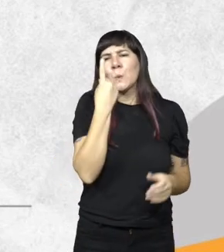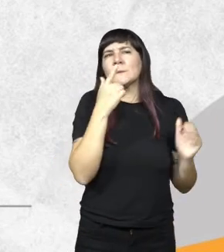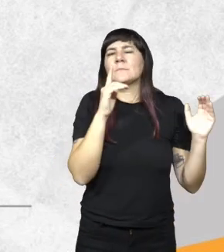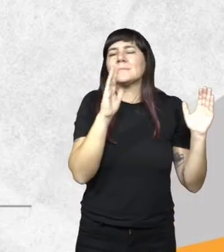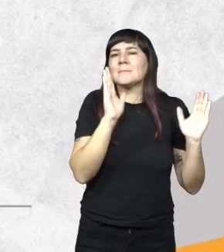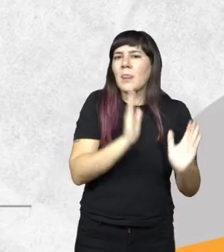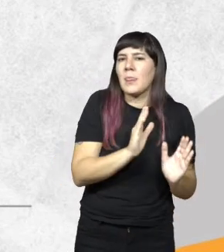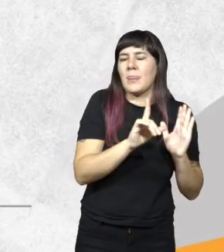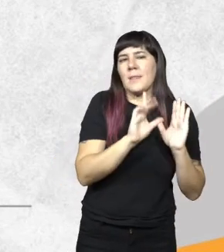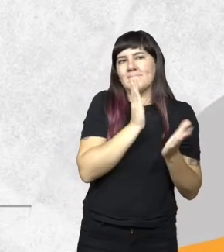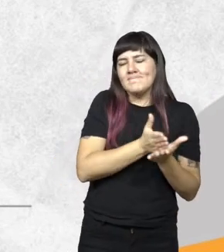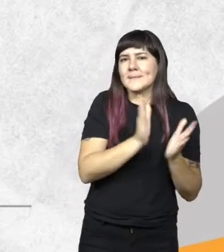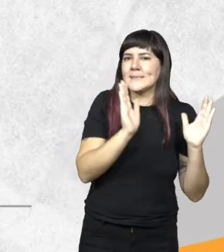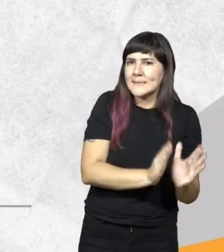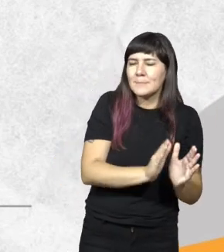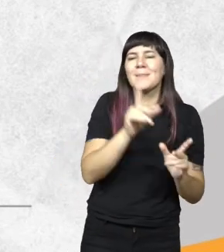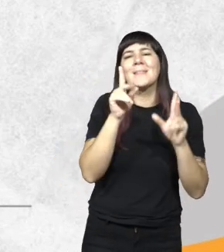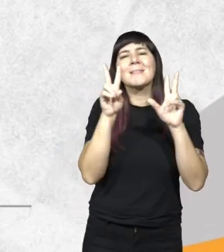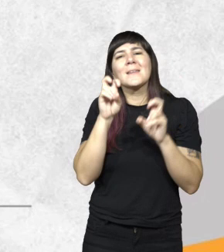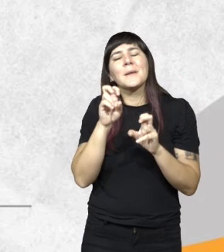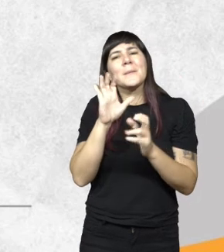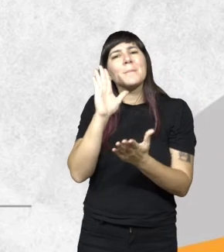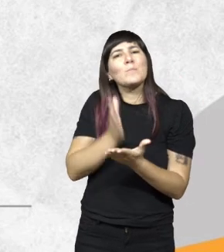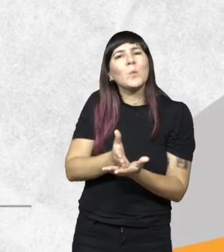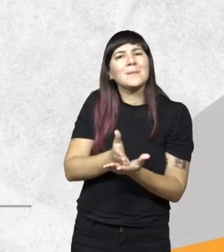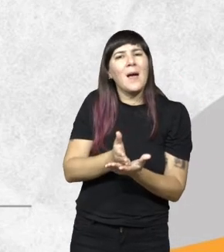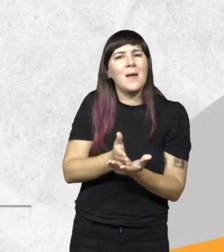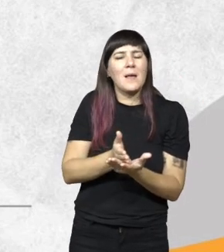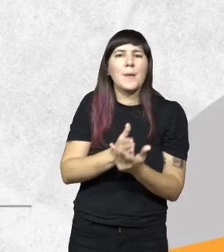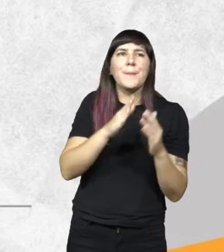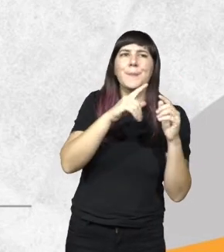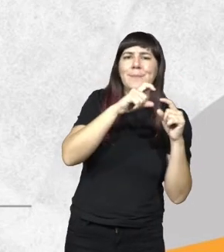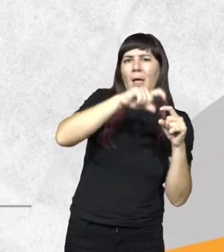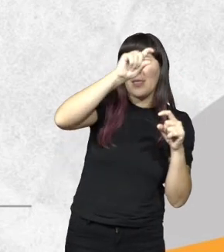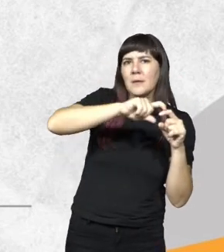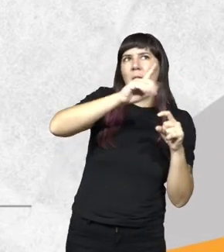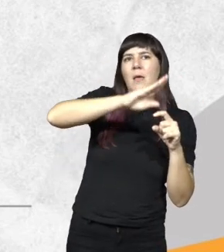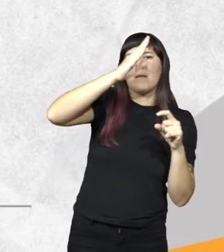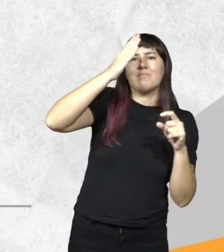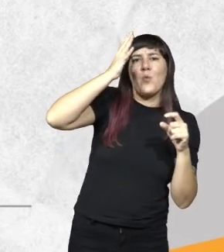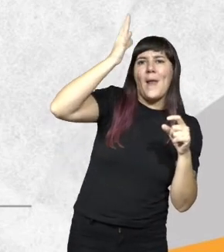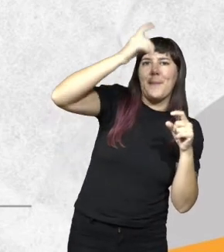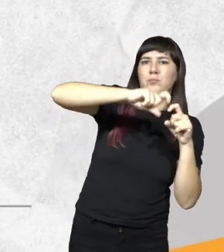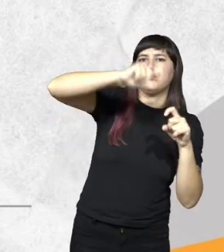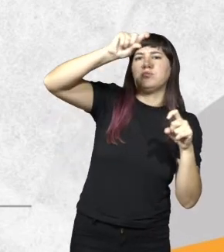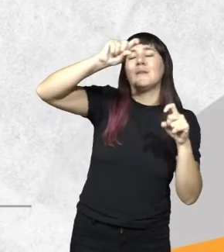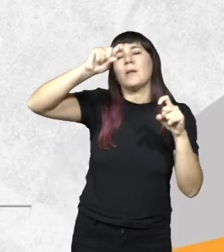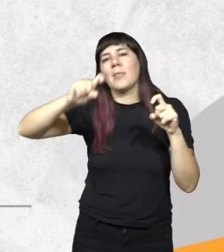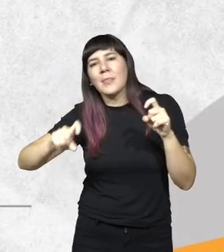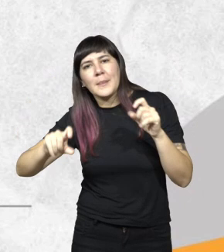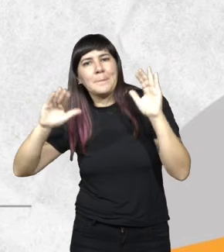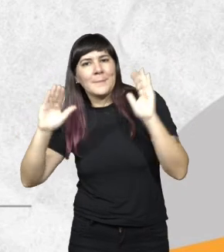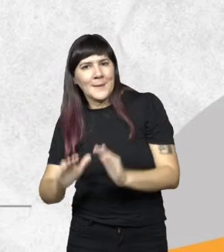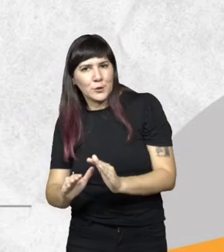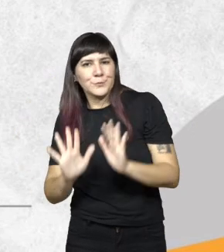estamos hablando siempre del momento de cuantificar la multa o sea agravantes que van a impactar en el importe de la sanción o que la van a